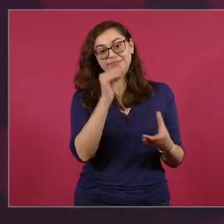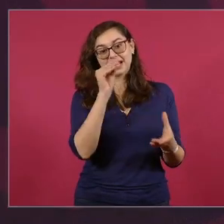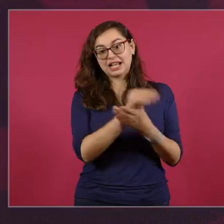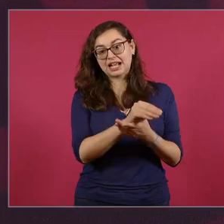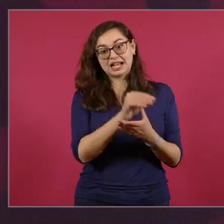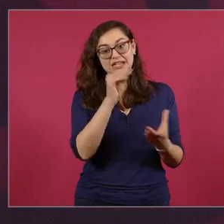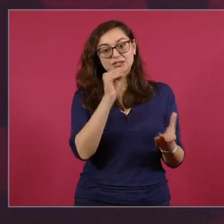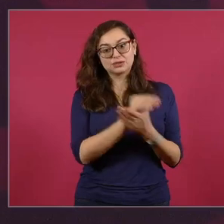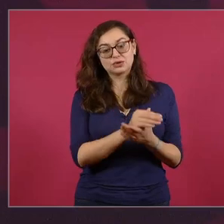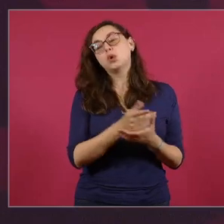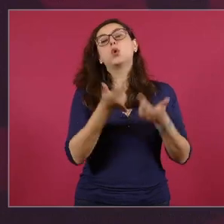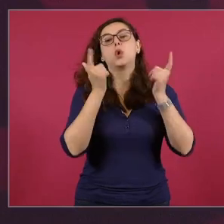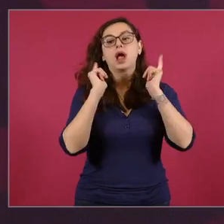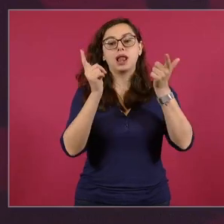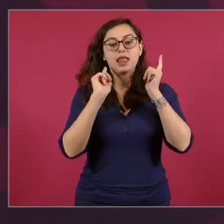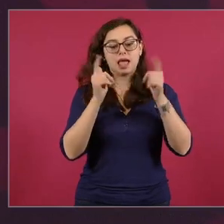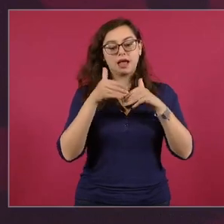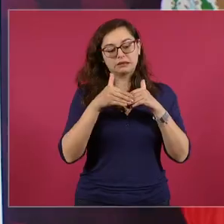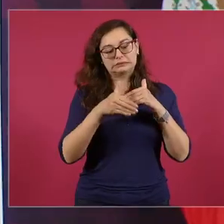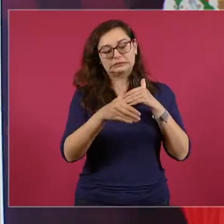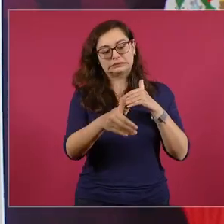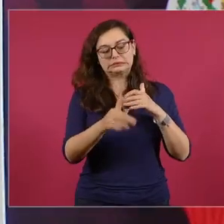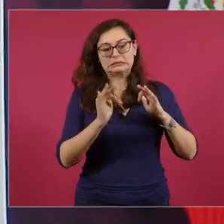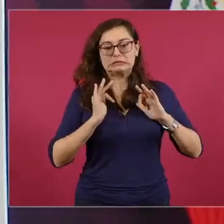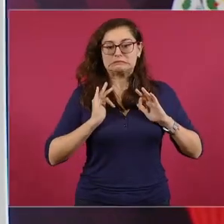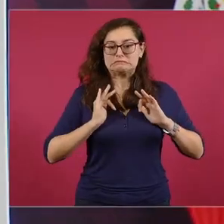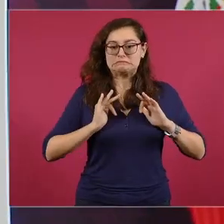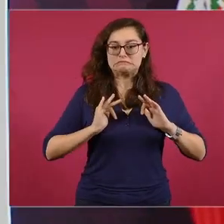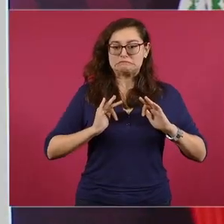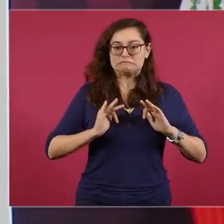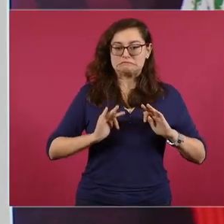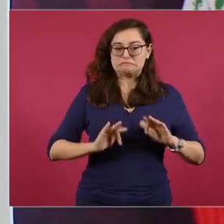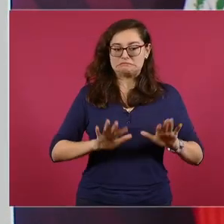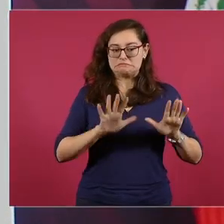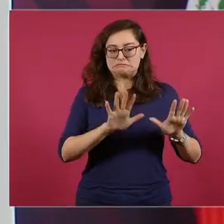ojalá y se tranquilicen se vayan serenando